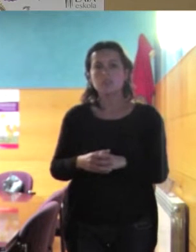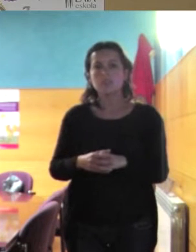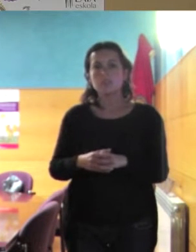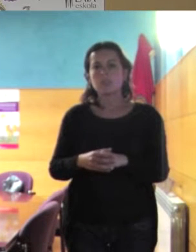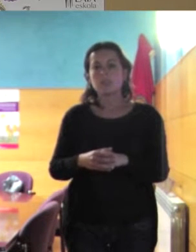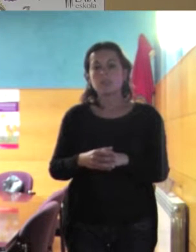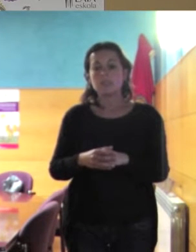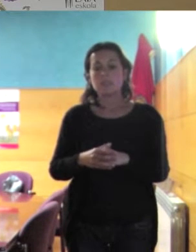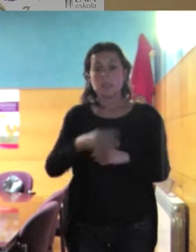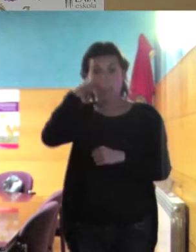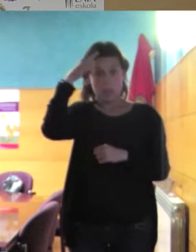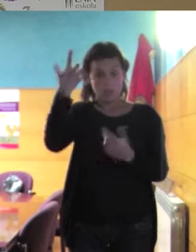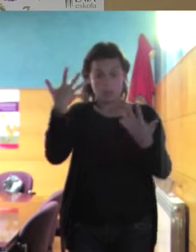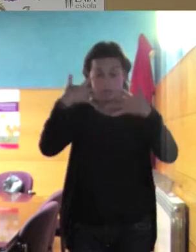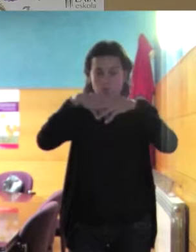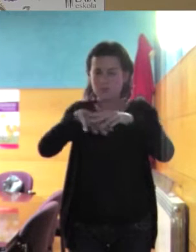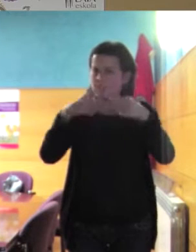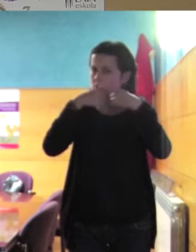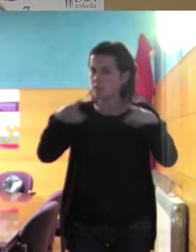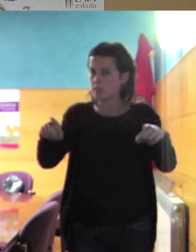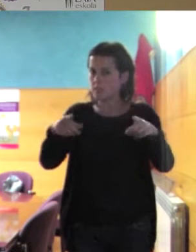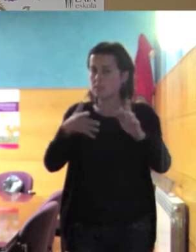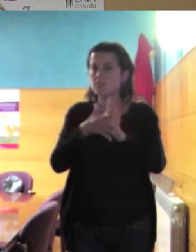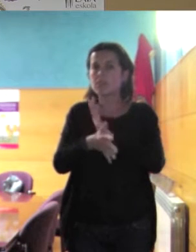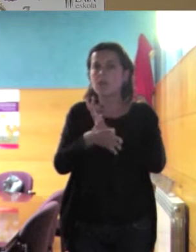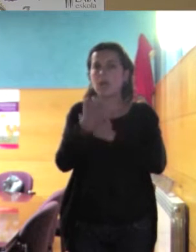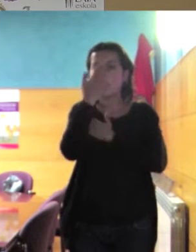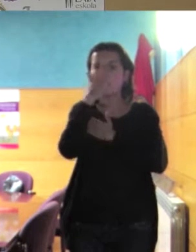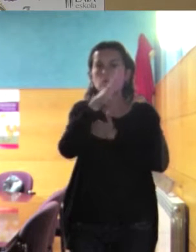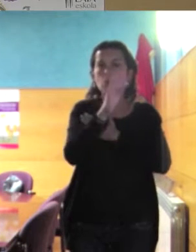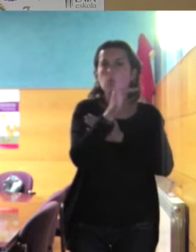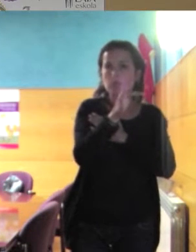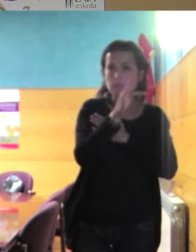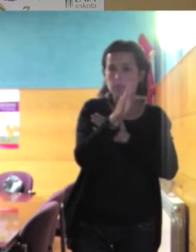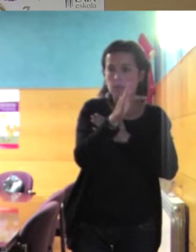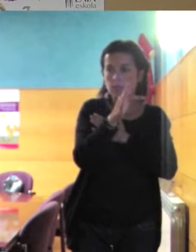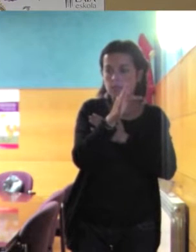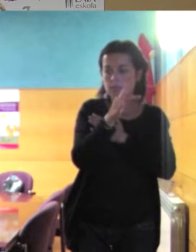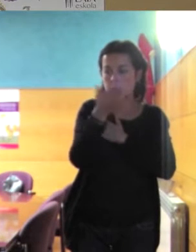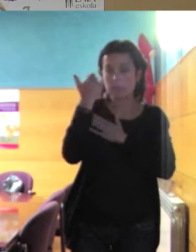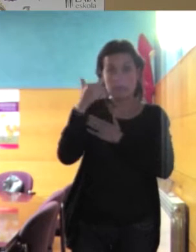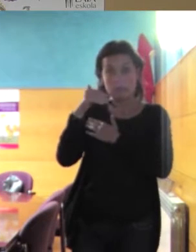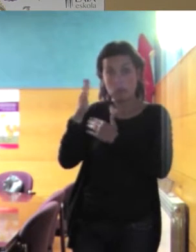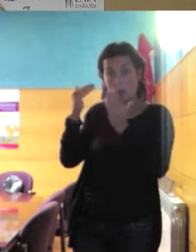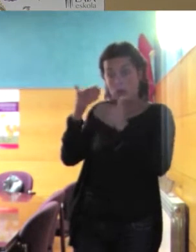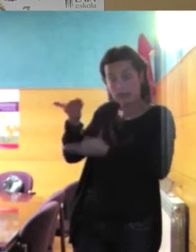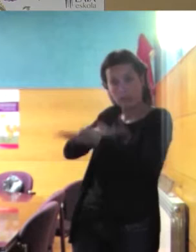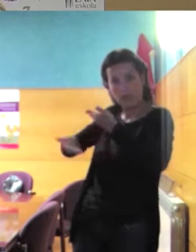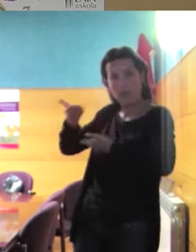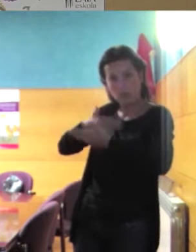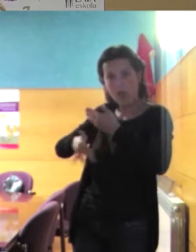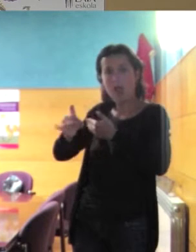precisamente una actitud positiva, una actitud de intercambio que no hay en las anteriores y aquí sí que